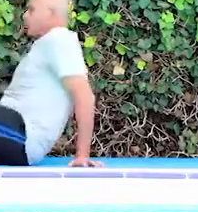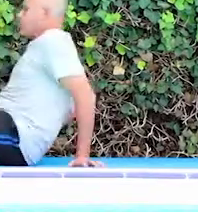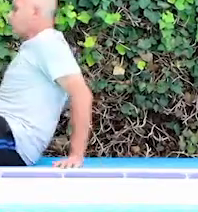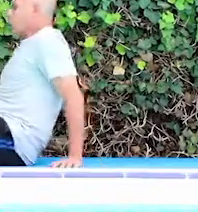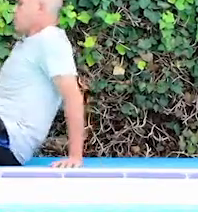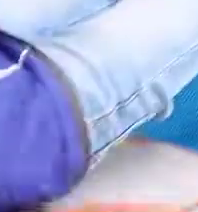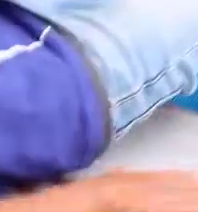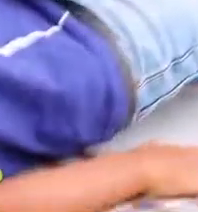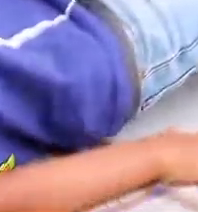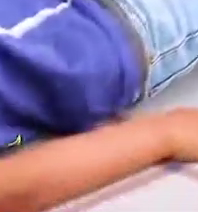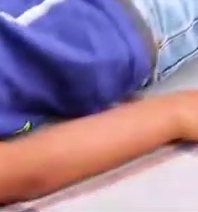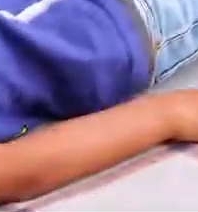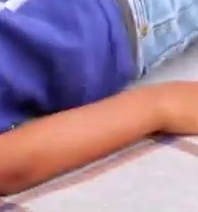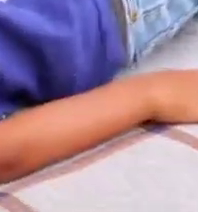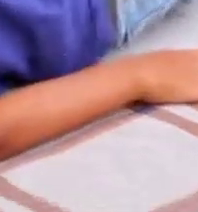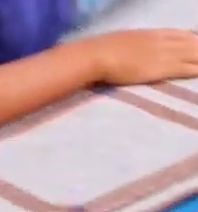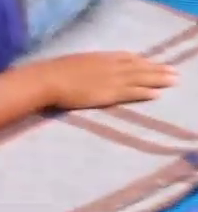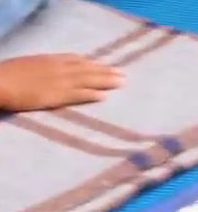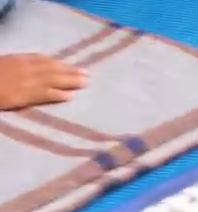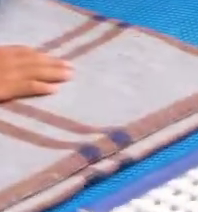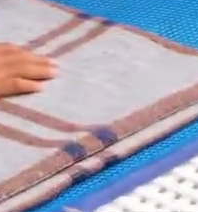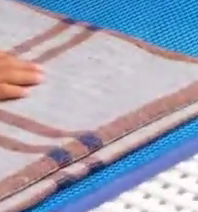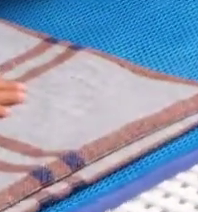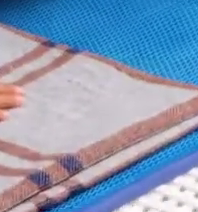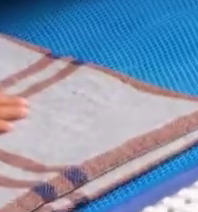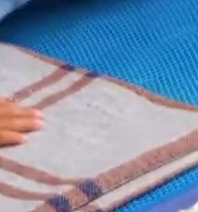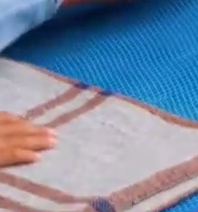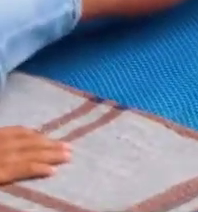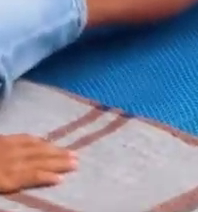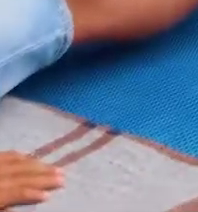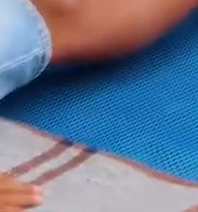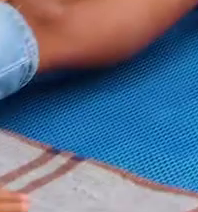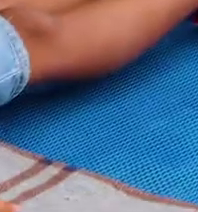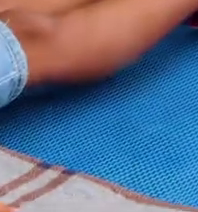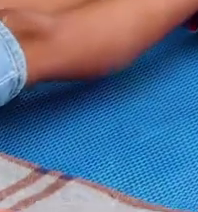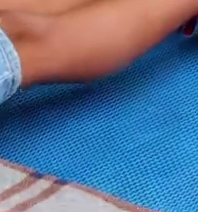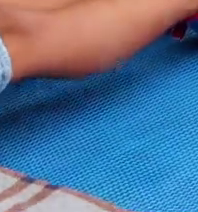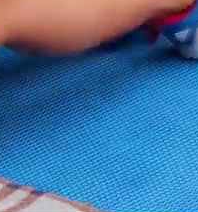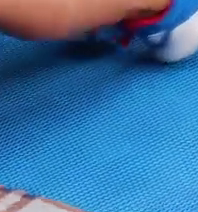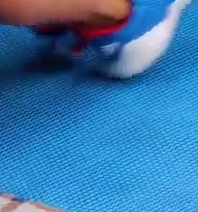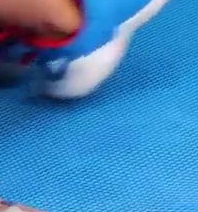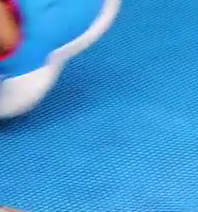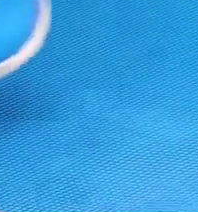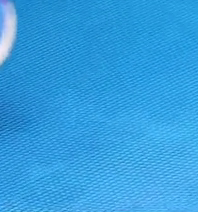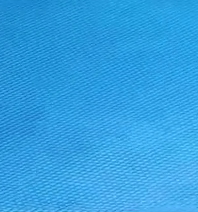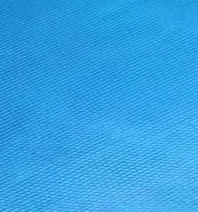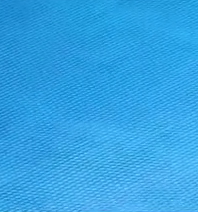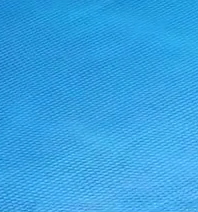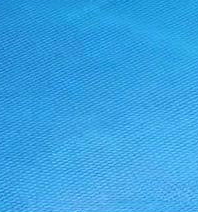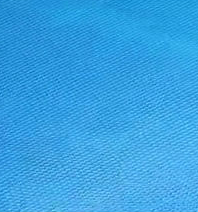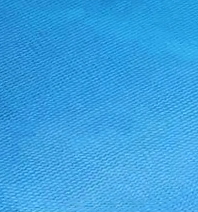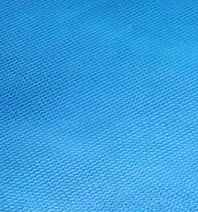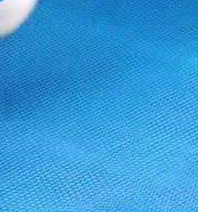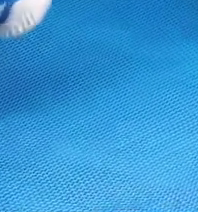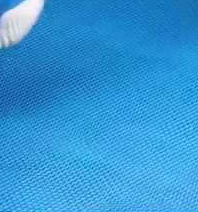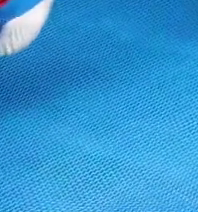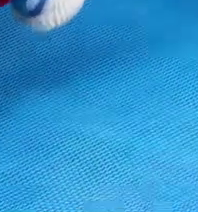Nos acostamos totalmente Y Hacemos tres flexiones Y extensiones Una